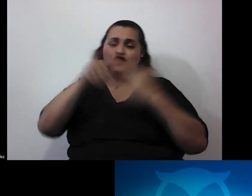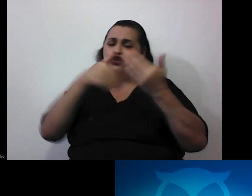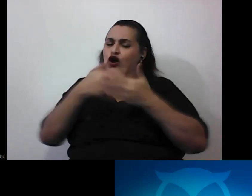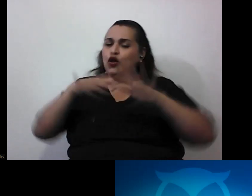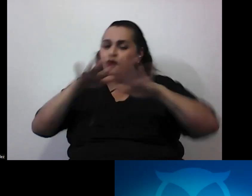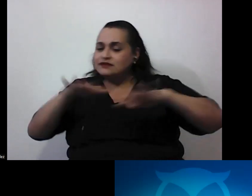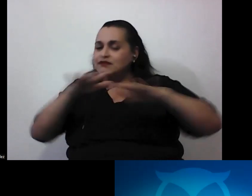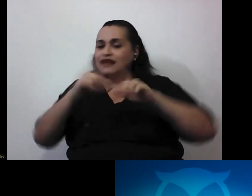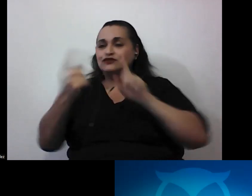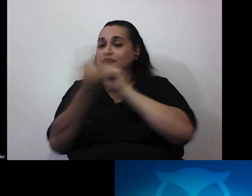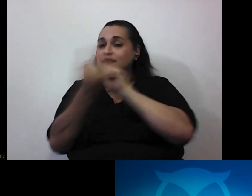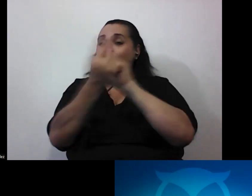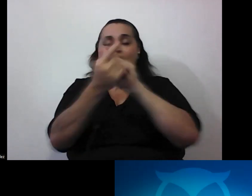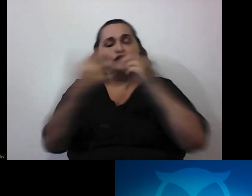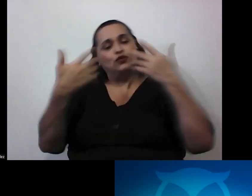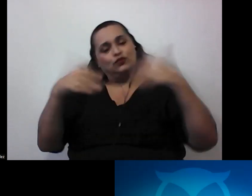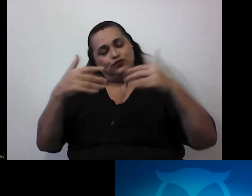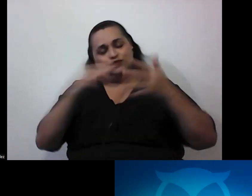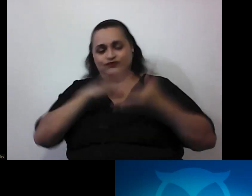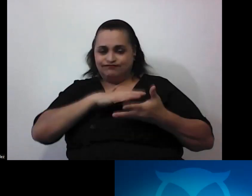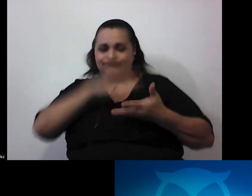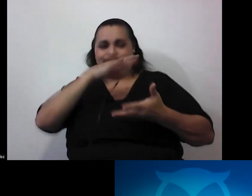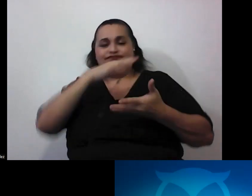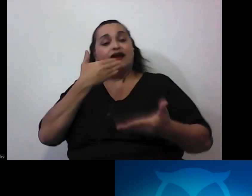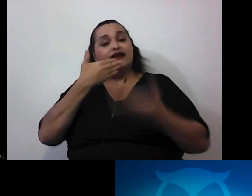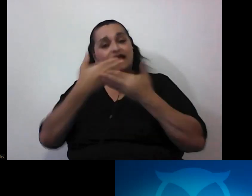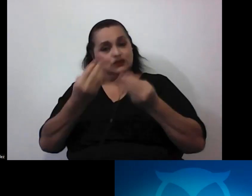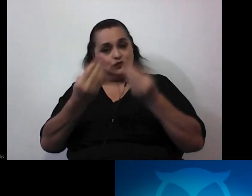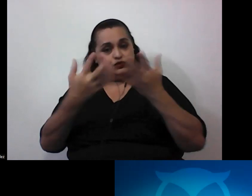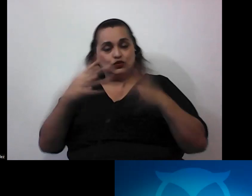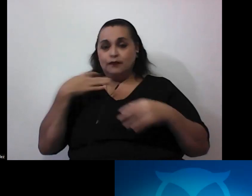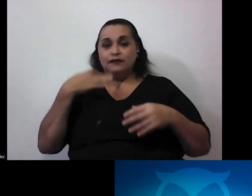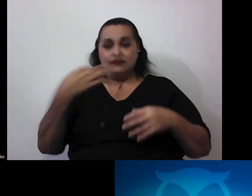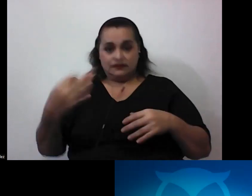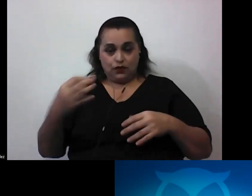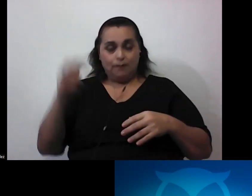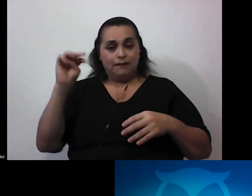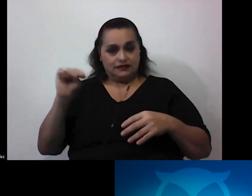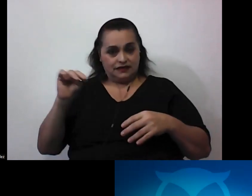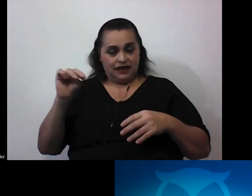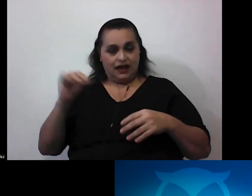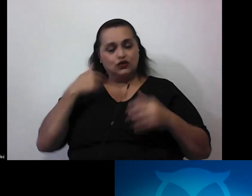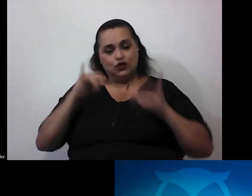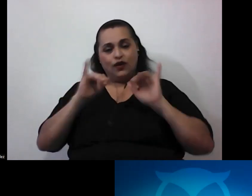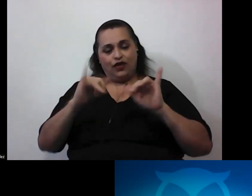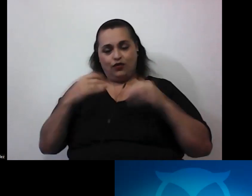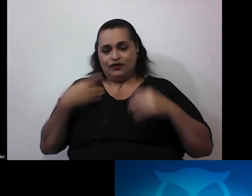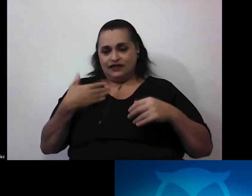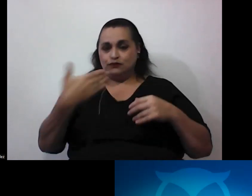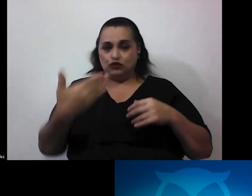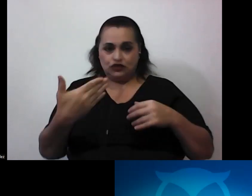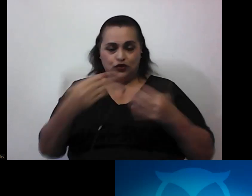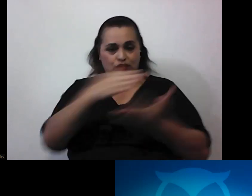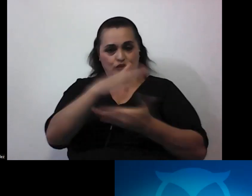también muy enriquecedores así que agradezco muchísimo la invitación Marcelo quedo a disposición de todos ustedes